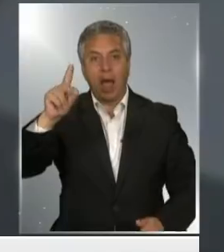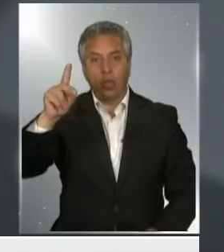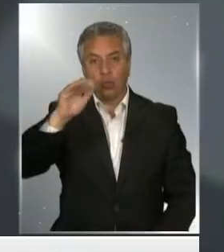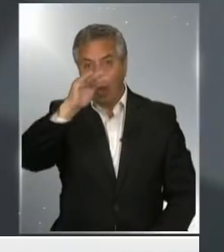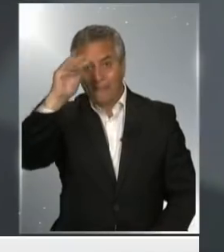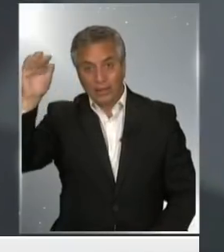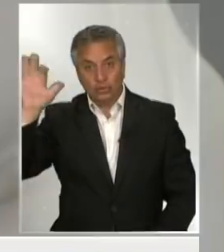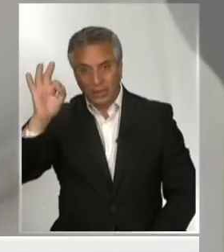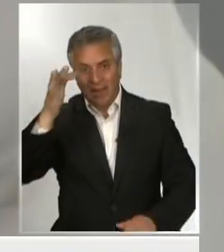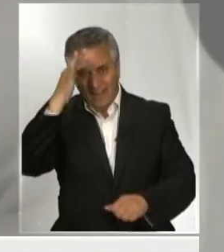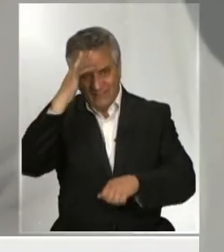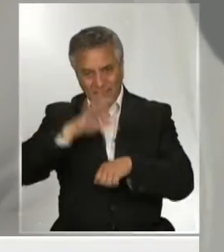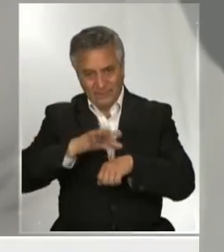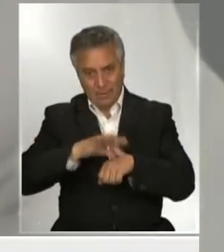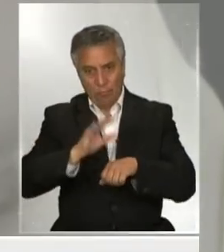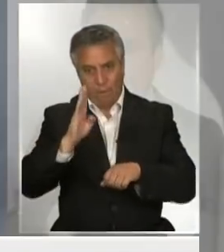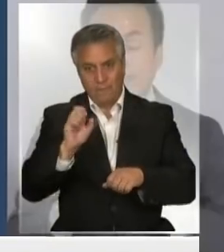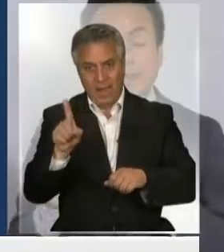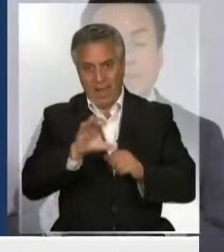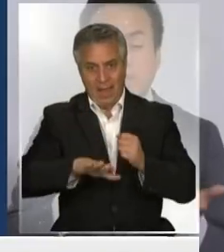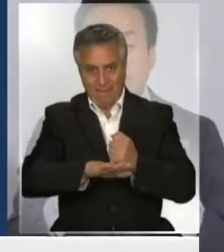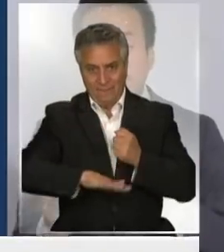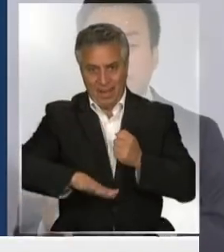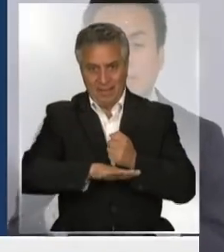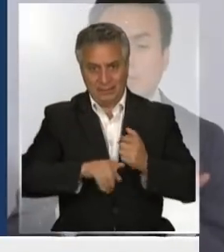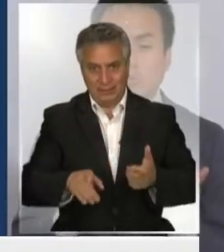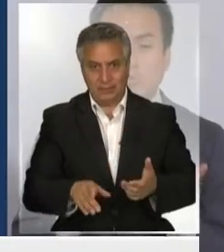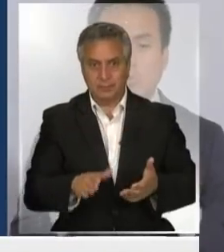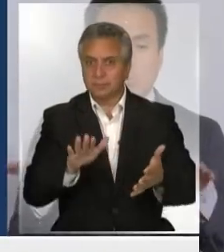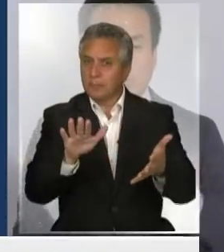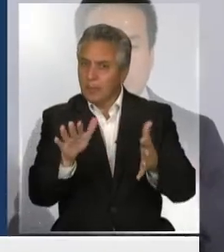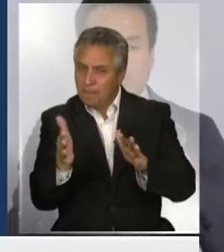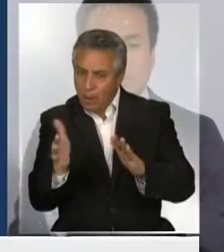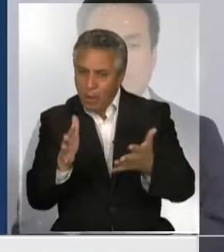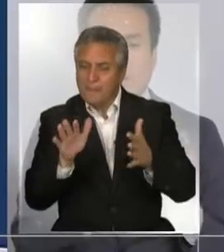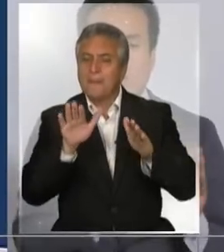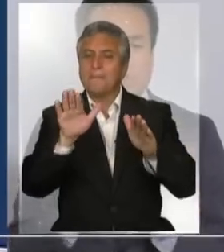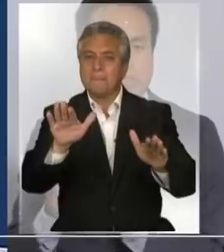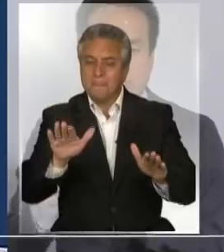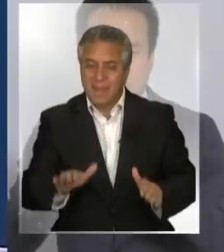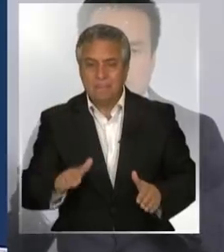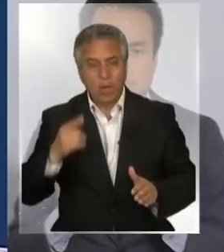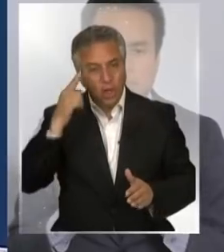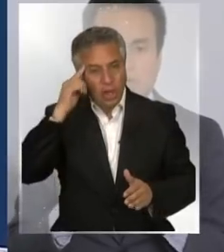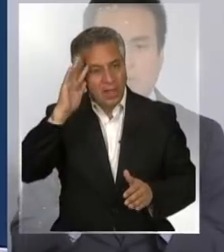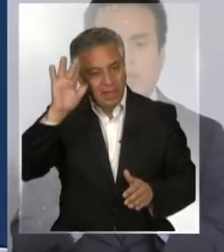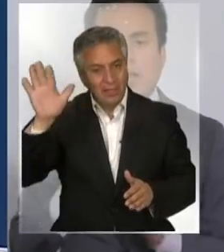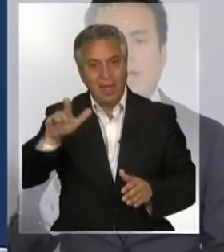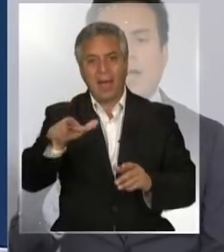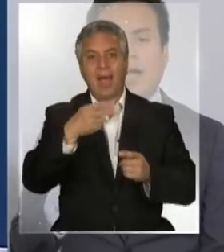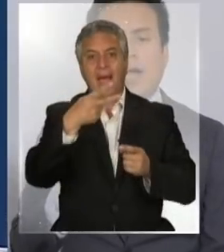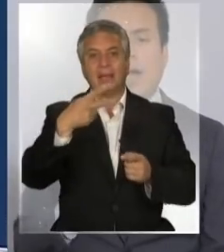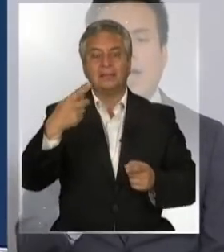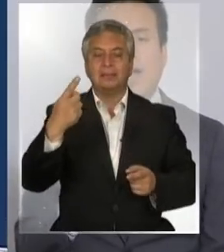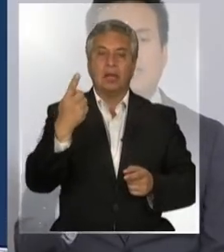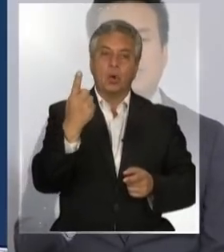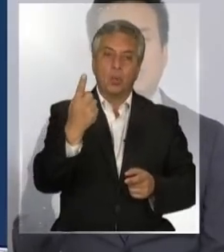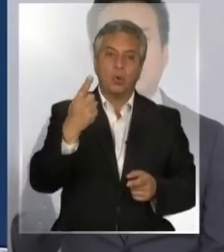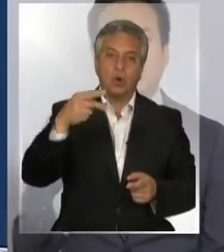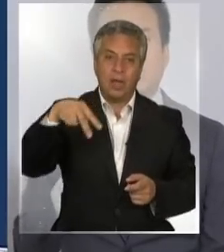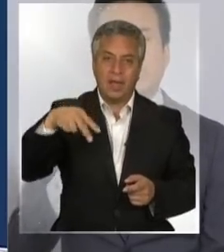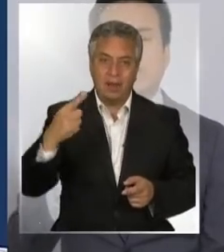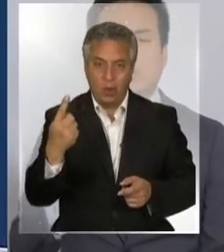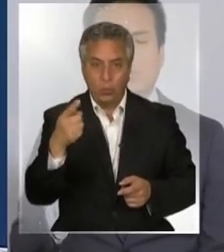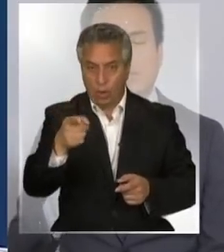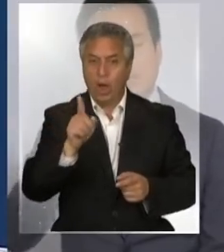enfermos de base. Más o menos utiliza la misma logística que la del H1N1. Por tanto, hay